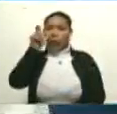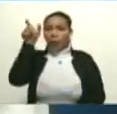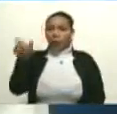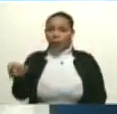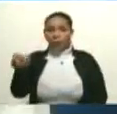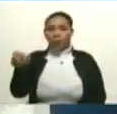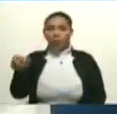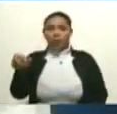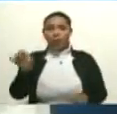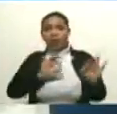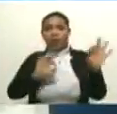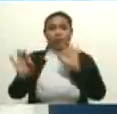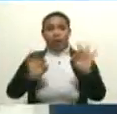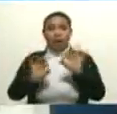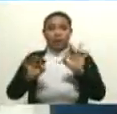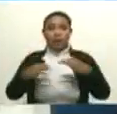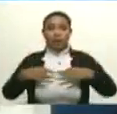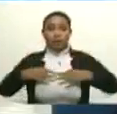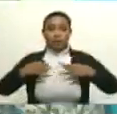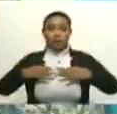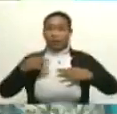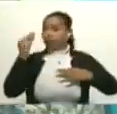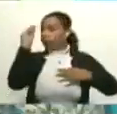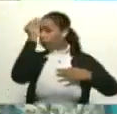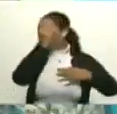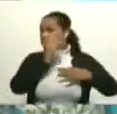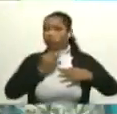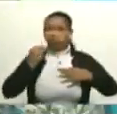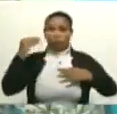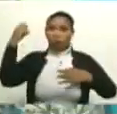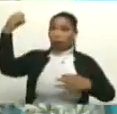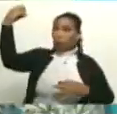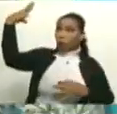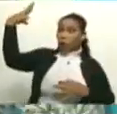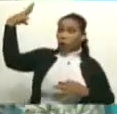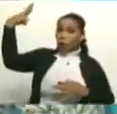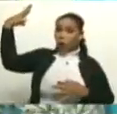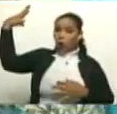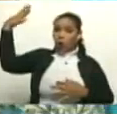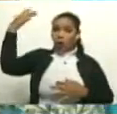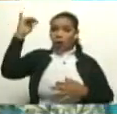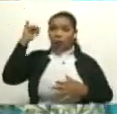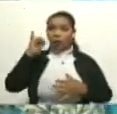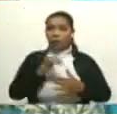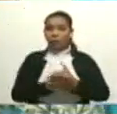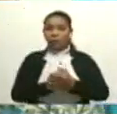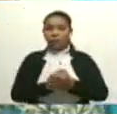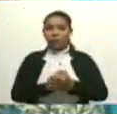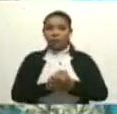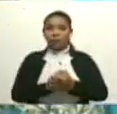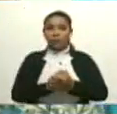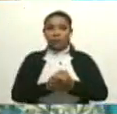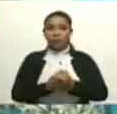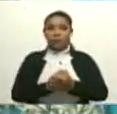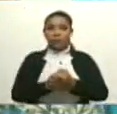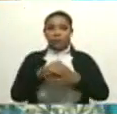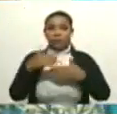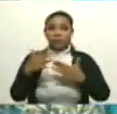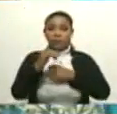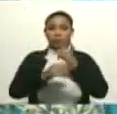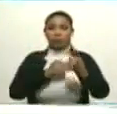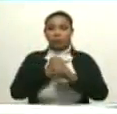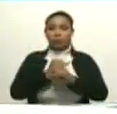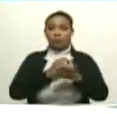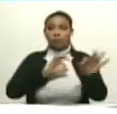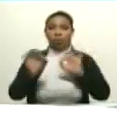productores, actores, vestuaristas, maquilladores, luminitos, fueron al teatro en este segundo Festival Internacional de